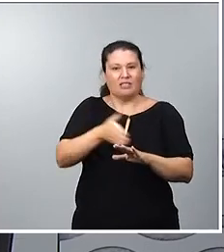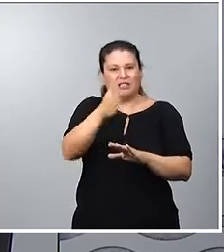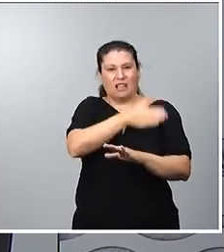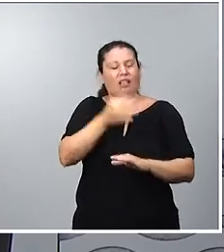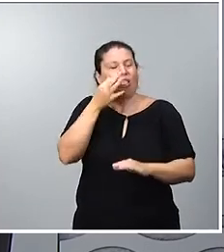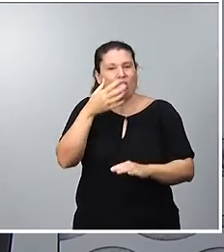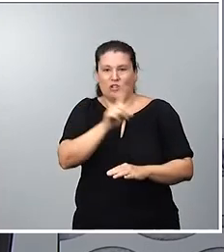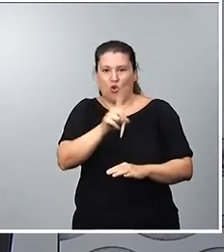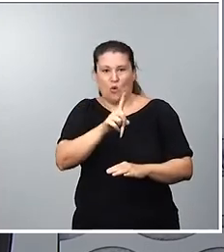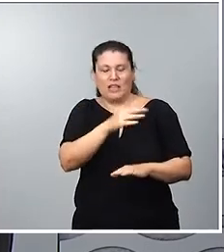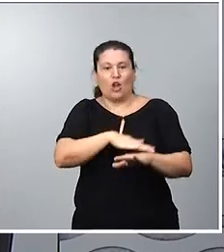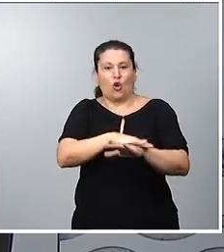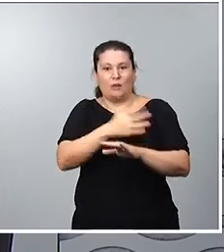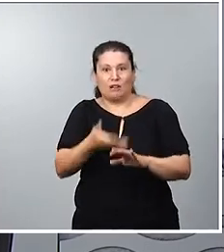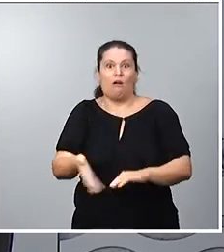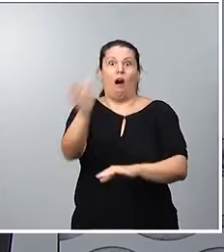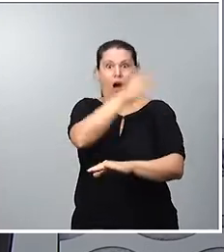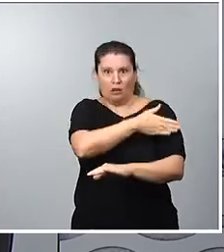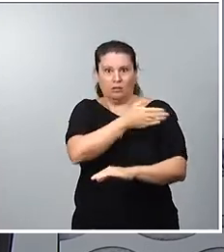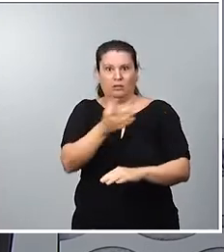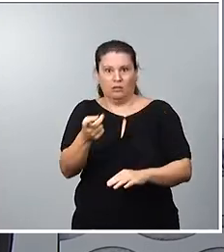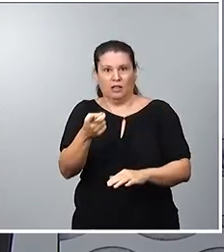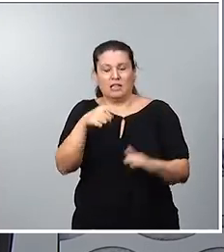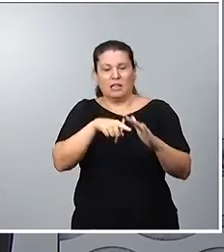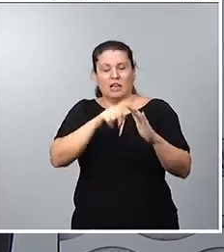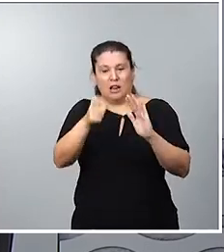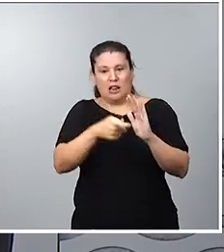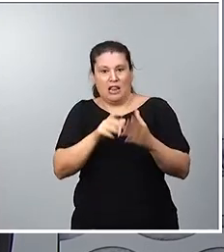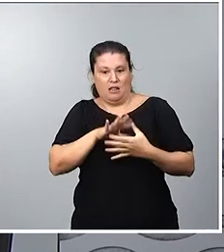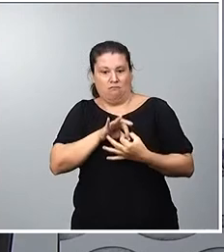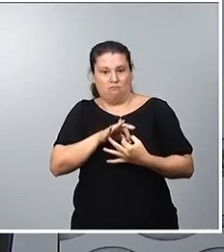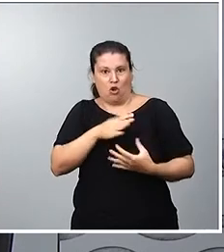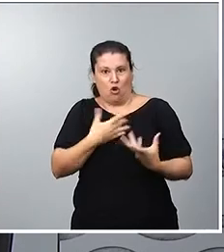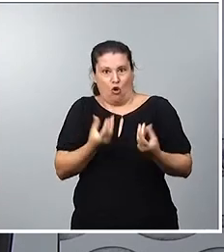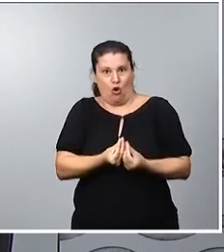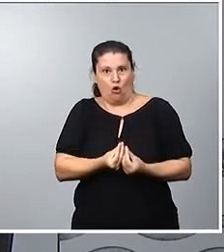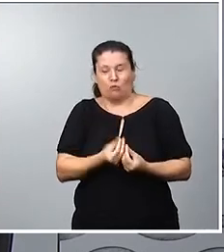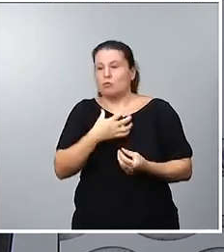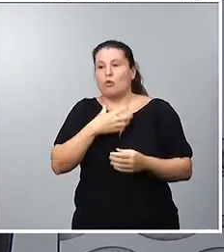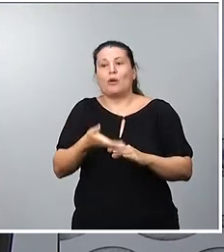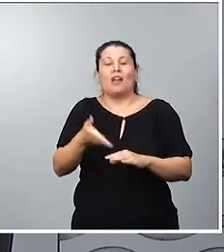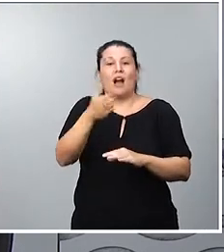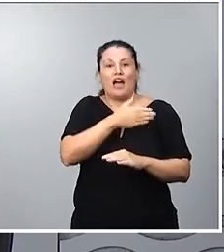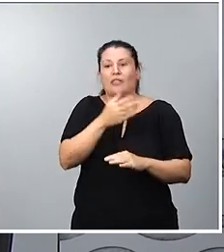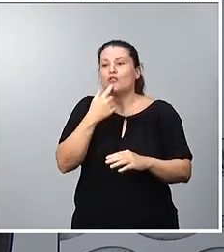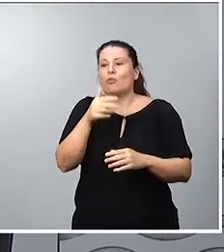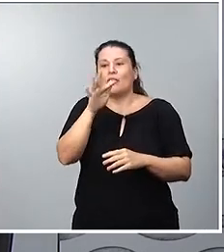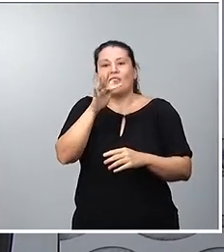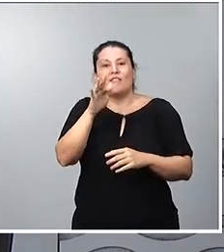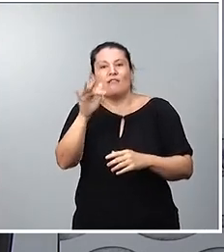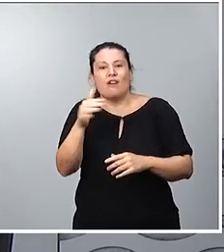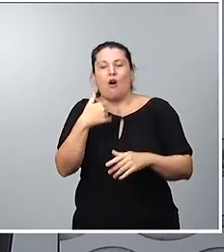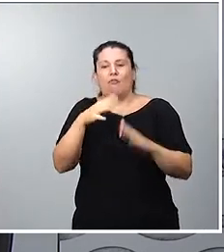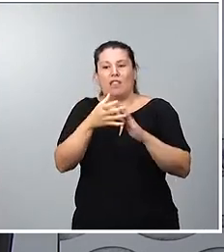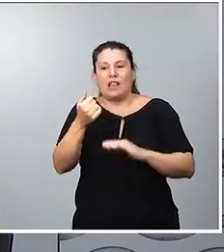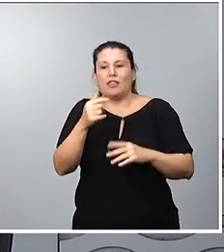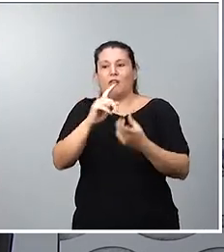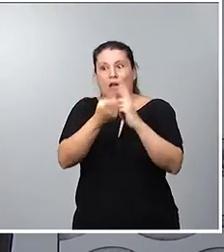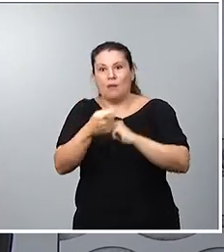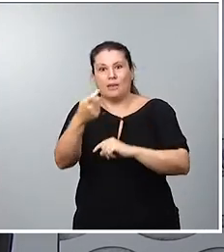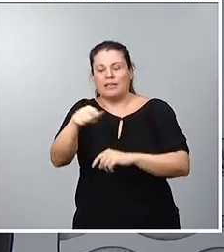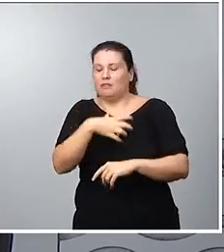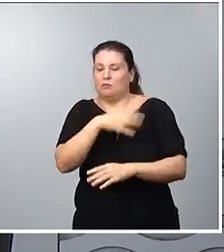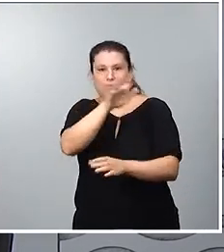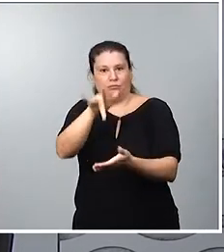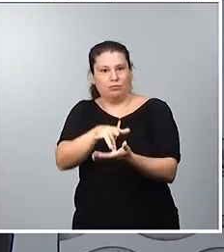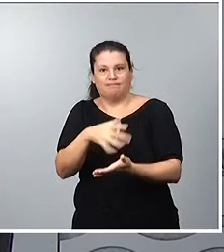llegó antes en el marco de sus competencias. No puede disolver una federación y cambiar a un presidente, pero sí